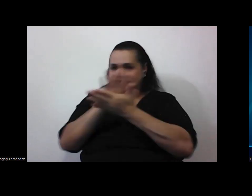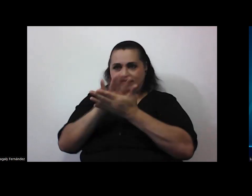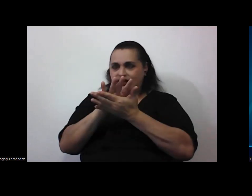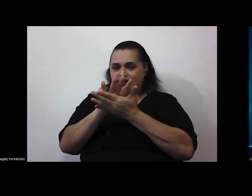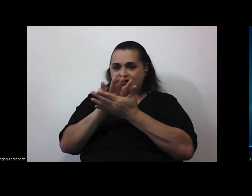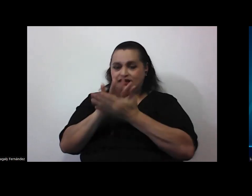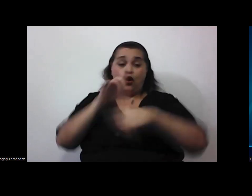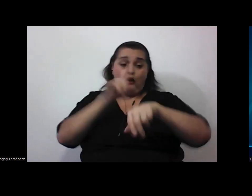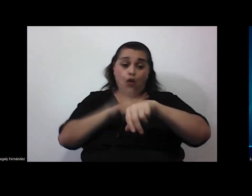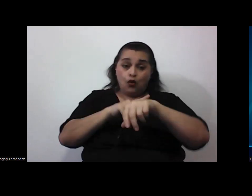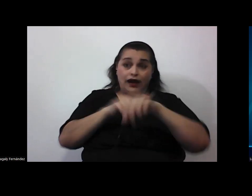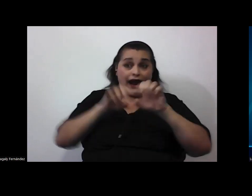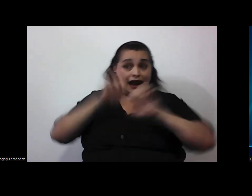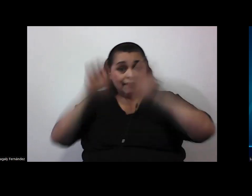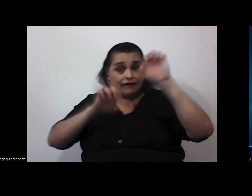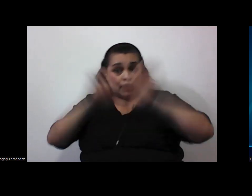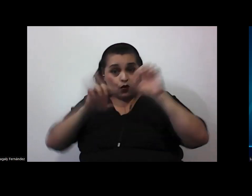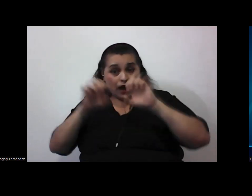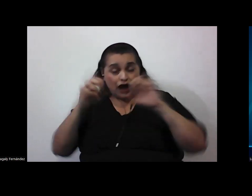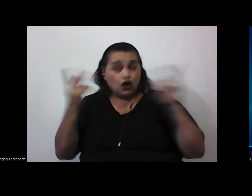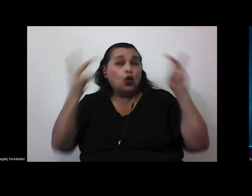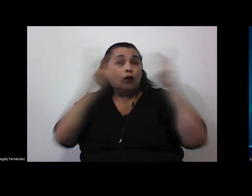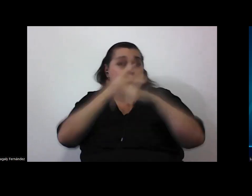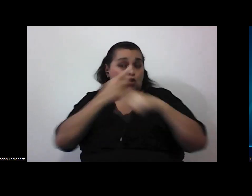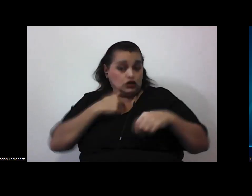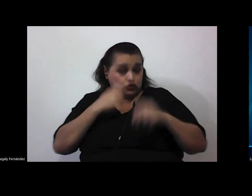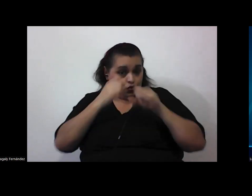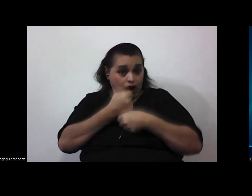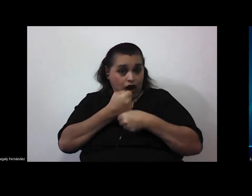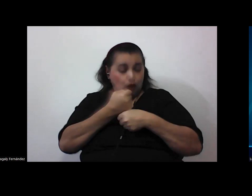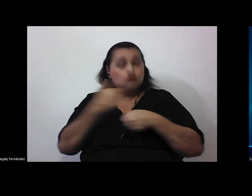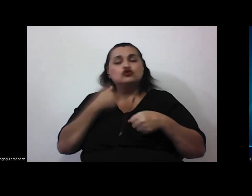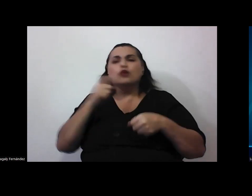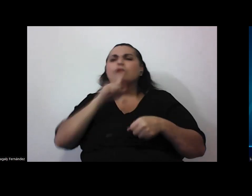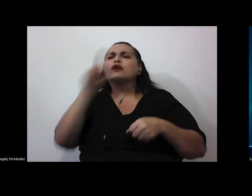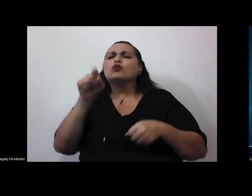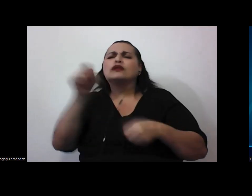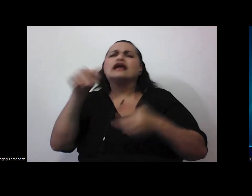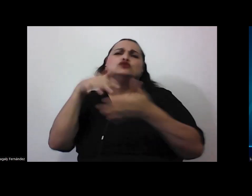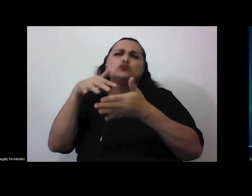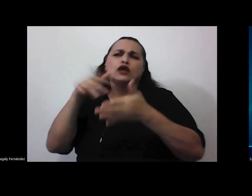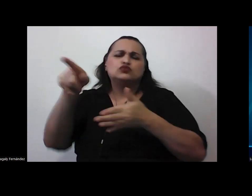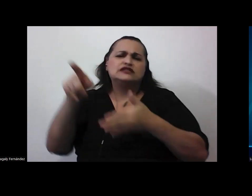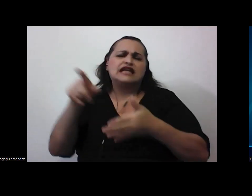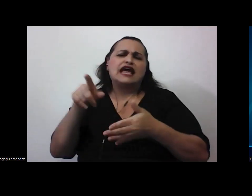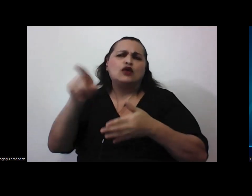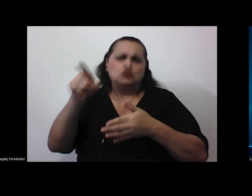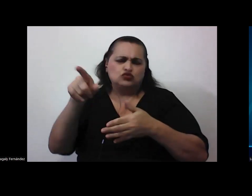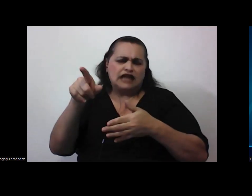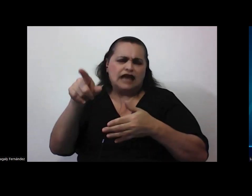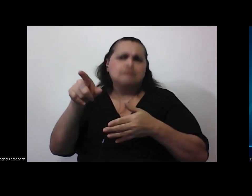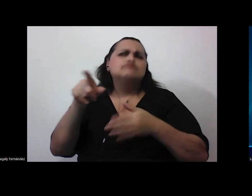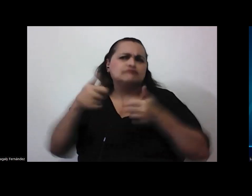hora de evaluar lo peor que yo podría hacer es preguntarle a un estudiante si está a favor o en contra del uso de cultivos